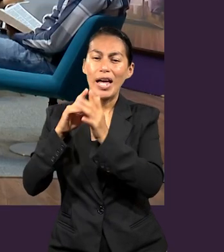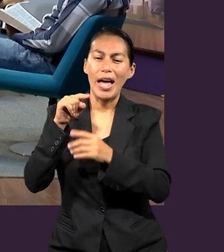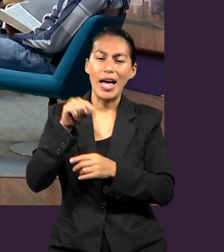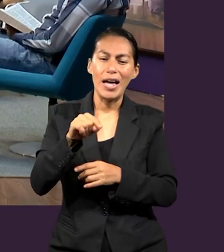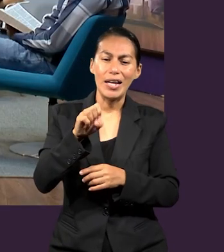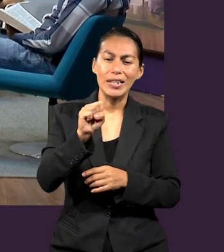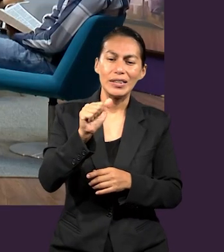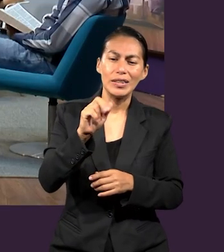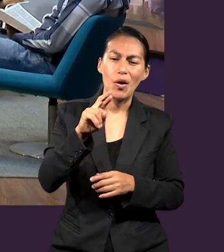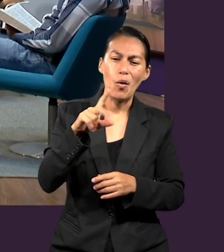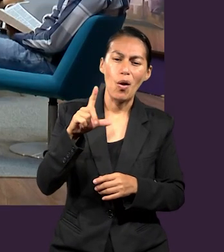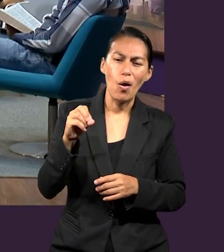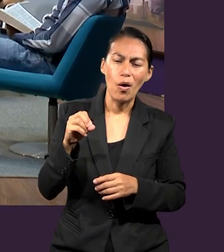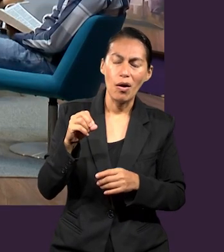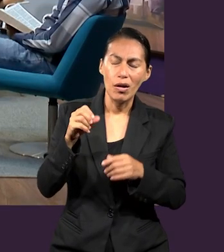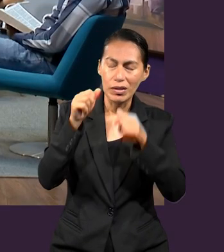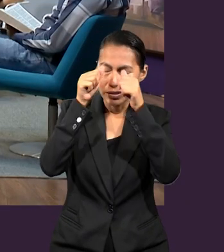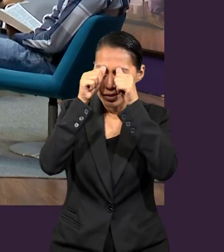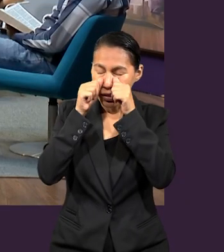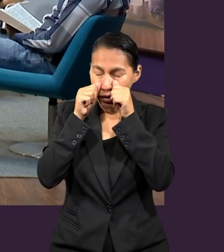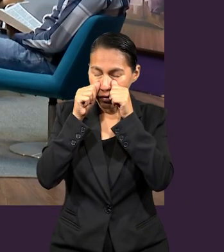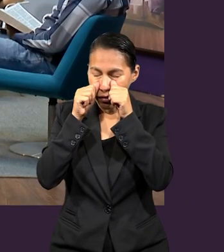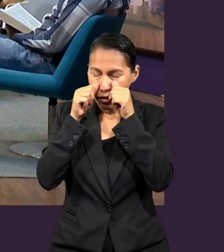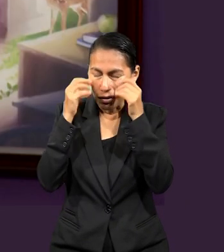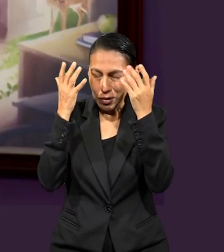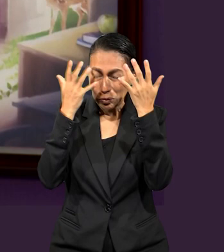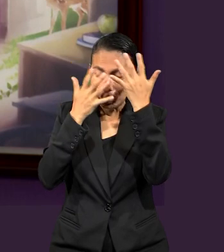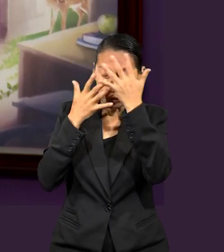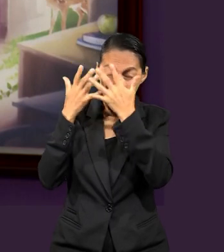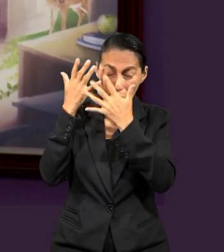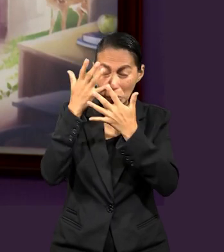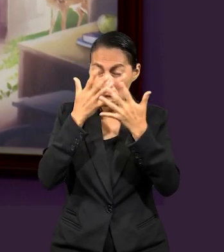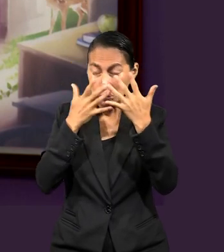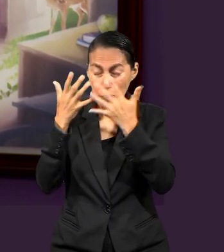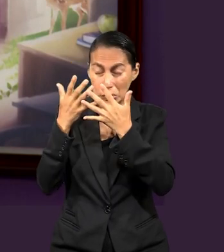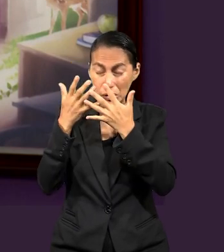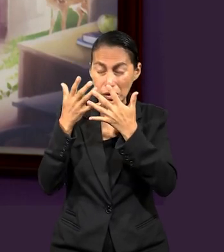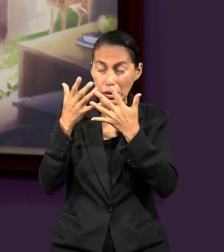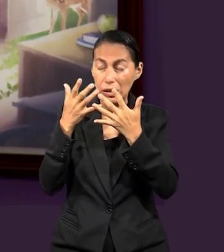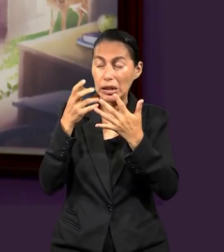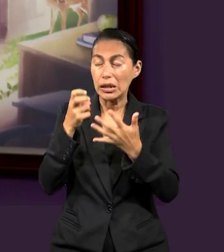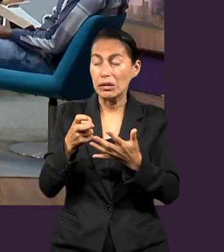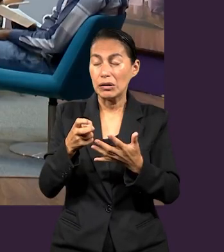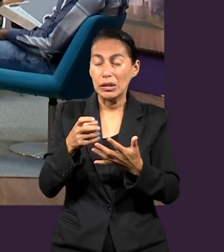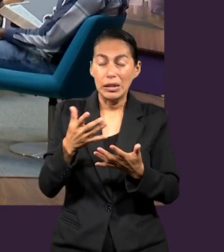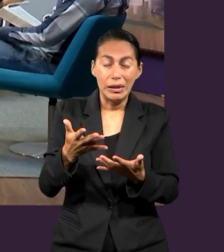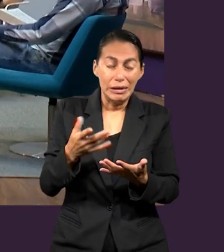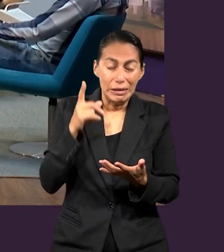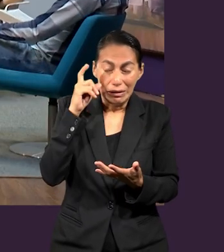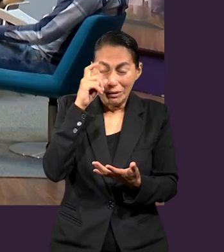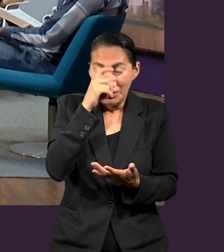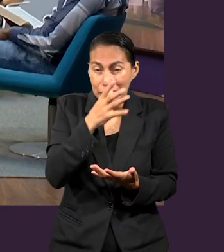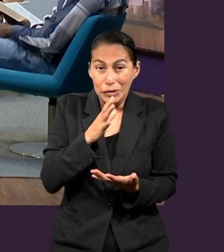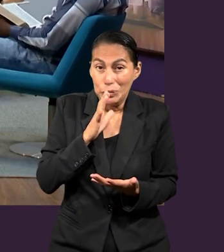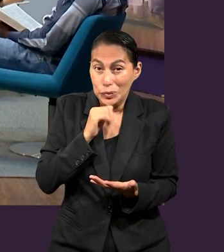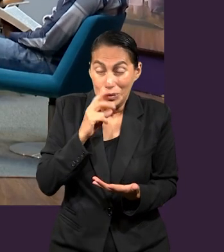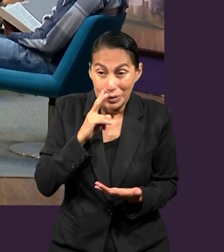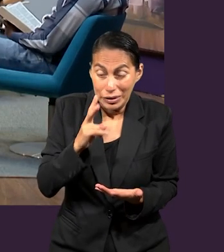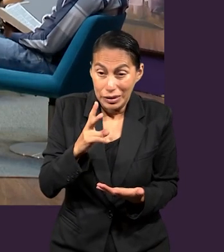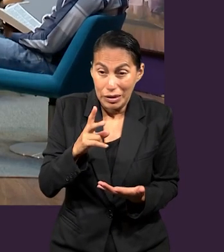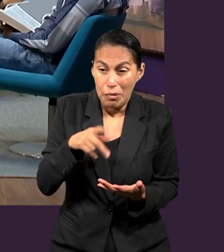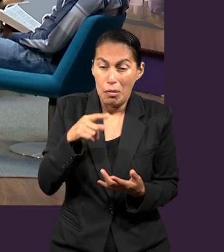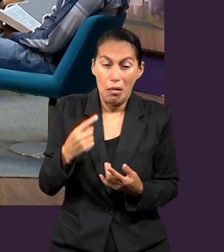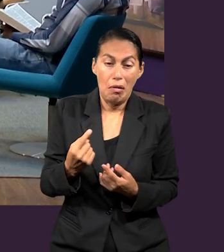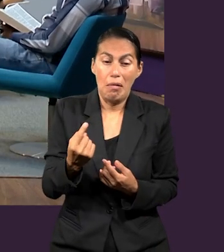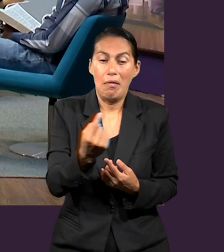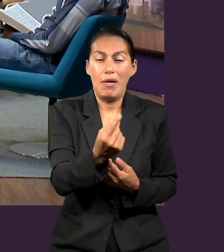deja ciego para que luego él pueda ver las verdades bíblicas. Pablo se convierte, su nuevo nombre en vez